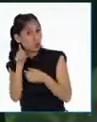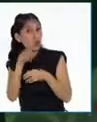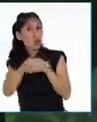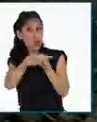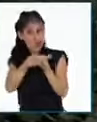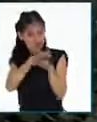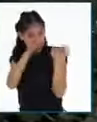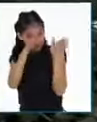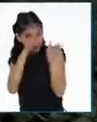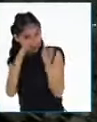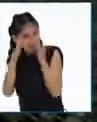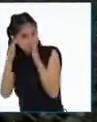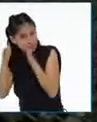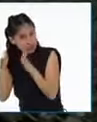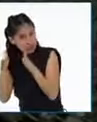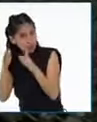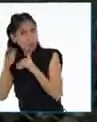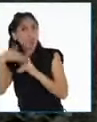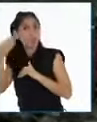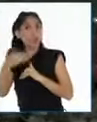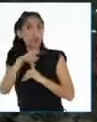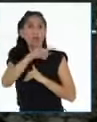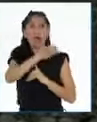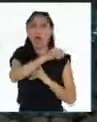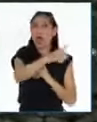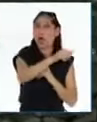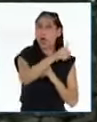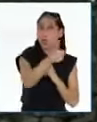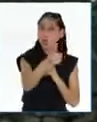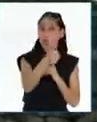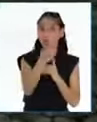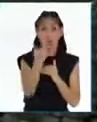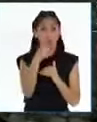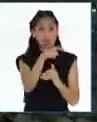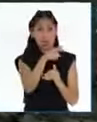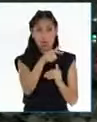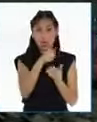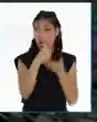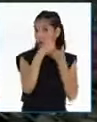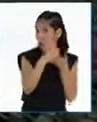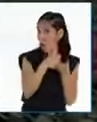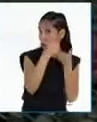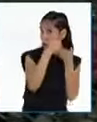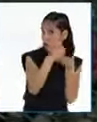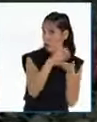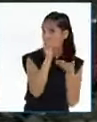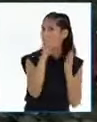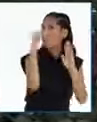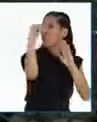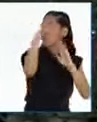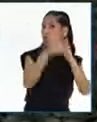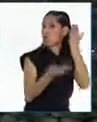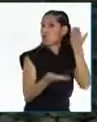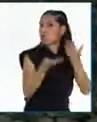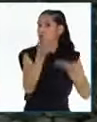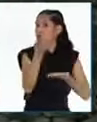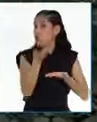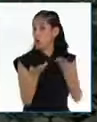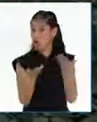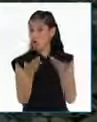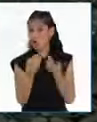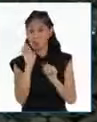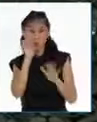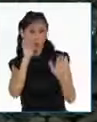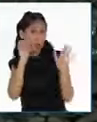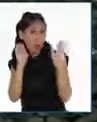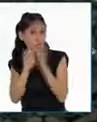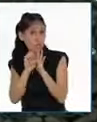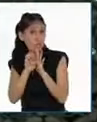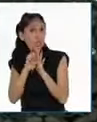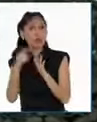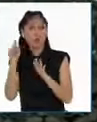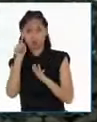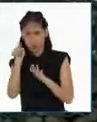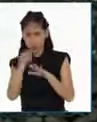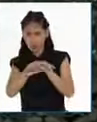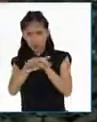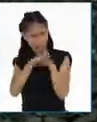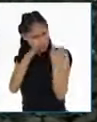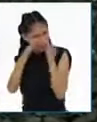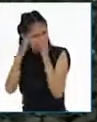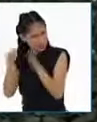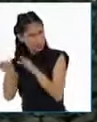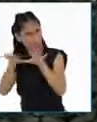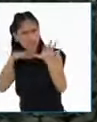vidas y la otra es que van a afectar a las vidas de más personas como por ejemplo nuestra familia, nuestra comunidad